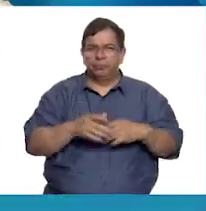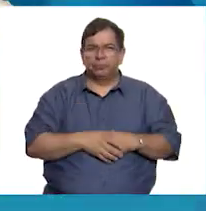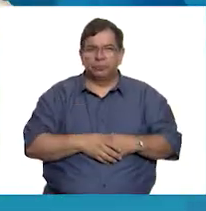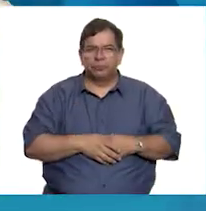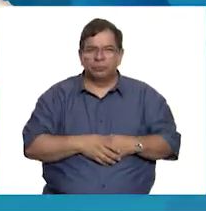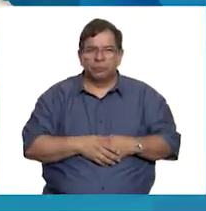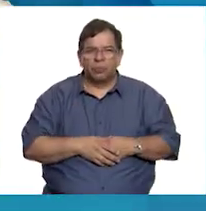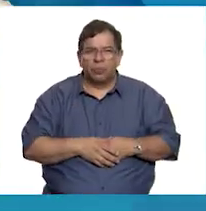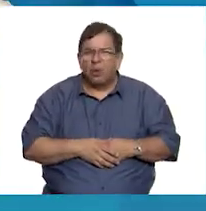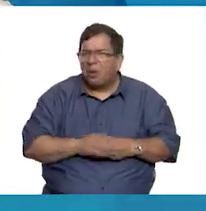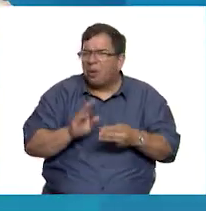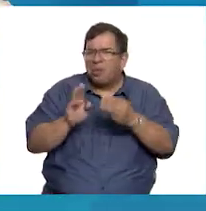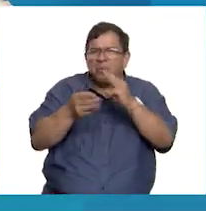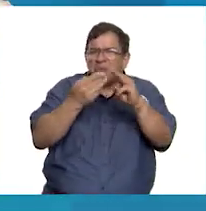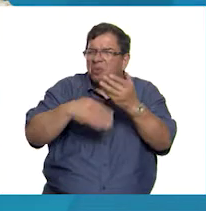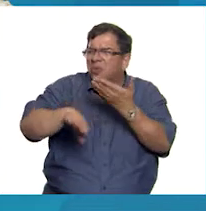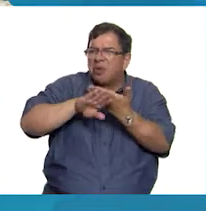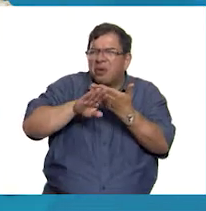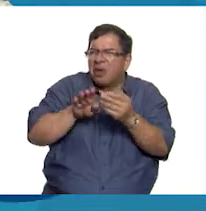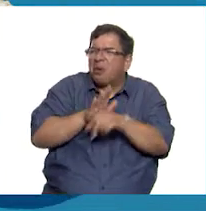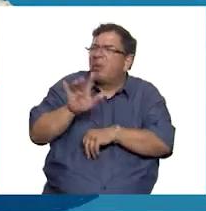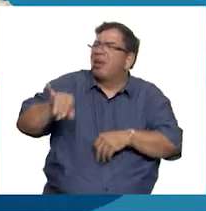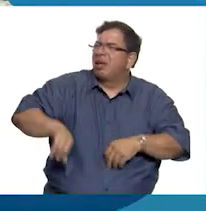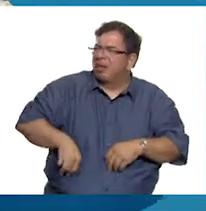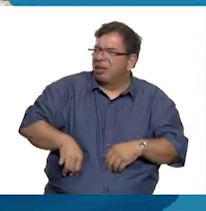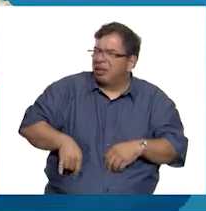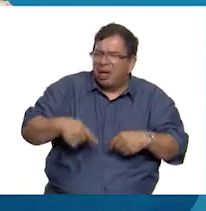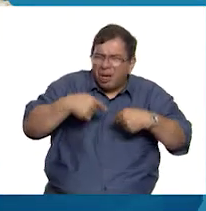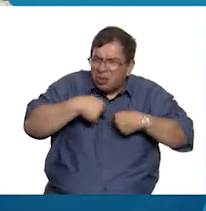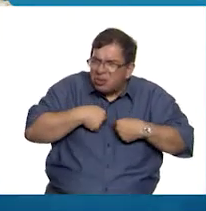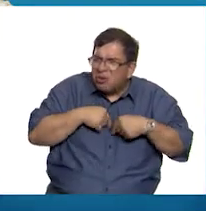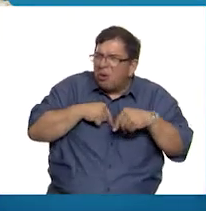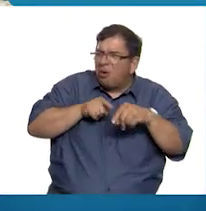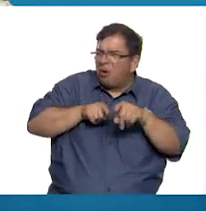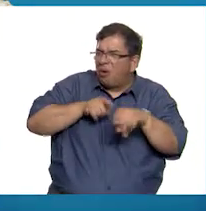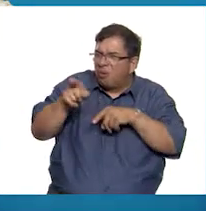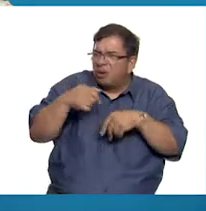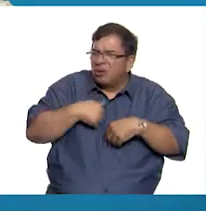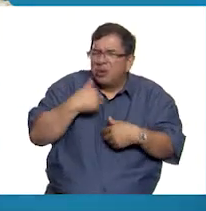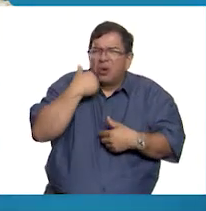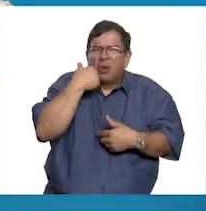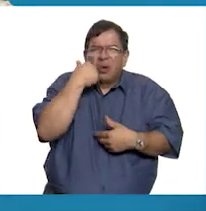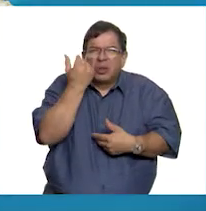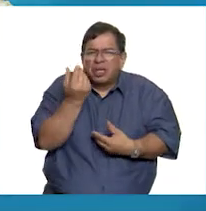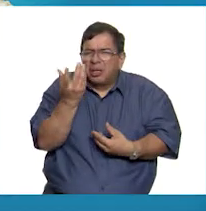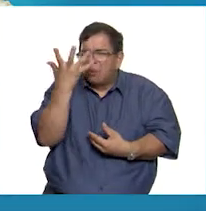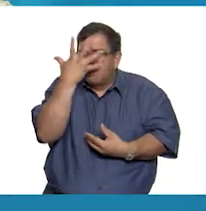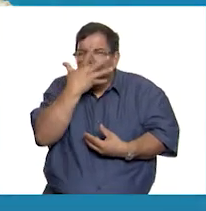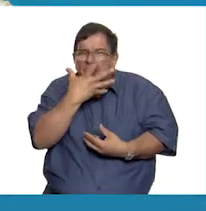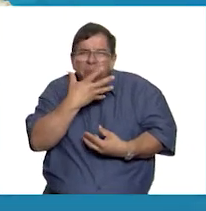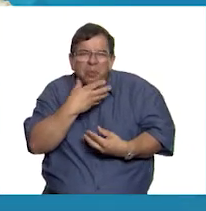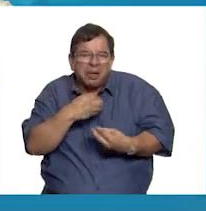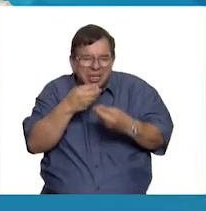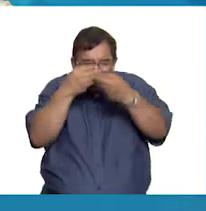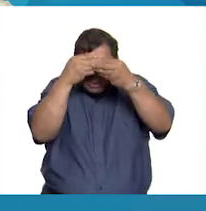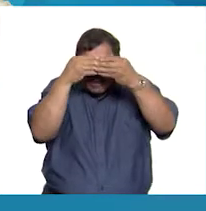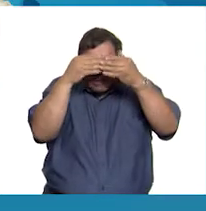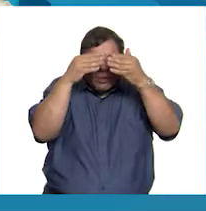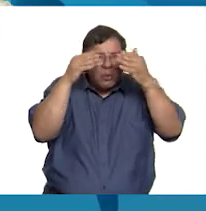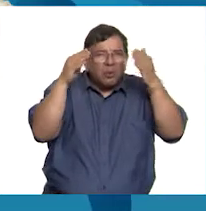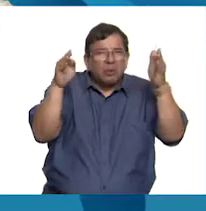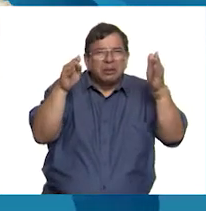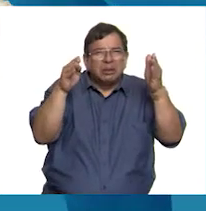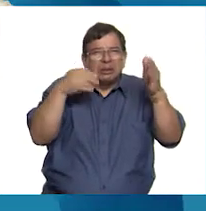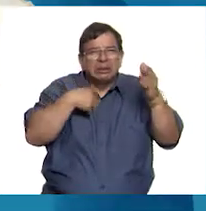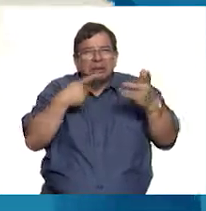Perseguirme Mundo, ¿qué interesas? ¿En qué te ofendo cuando solo intento poner bellezas en mi entendimiento y no